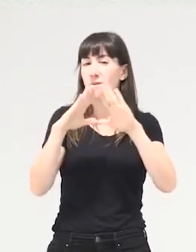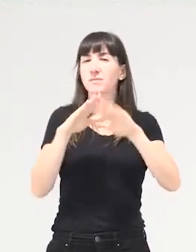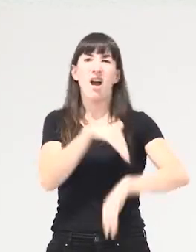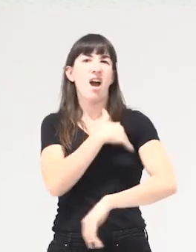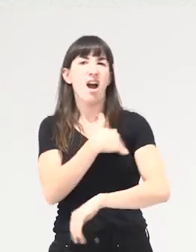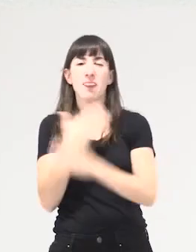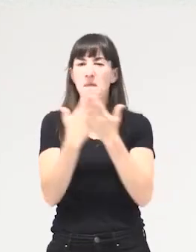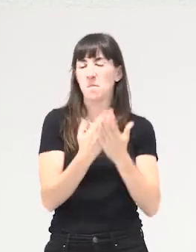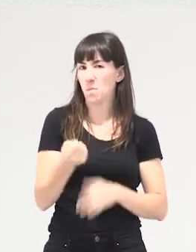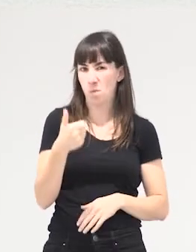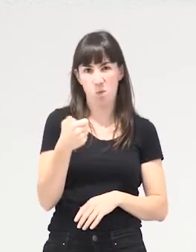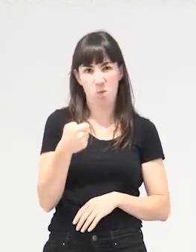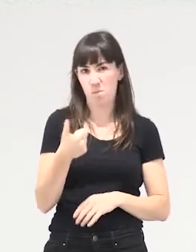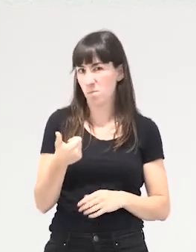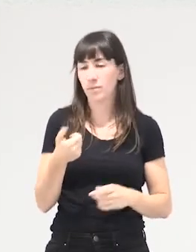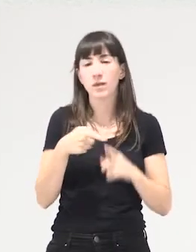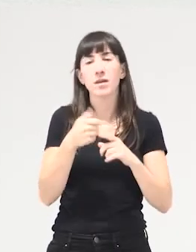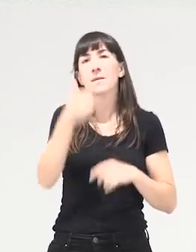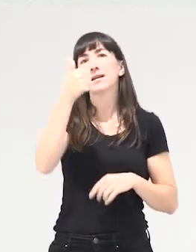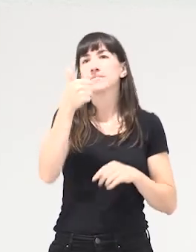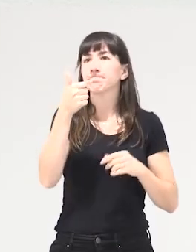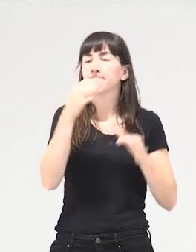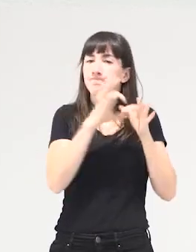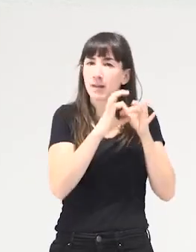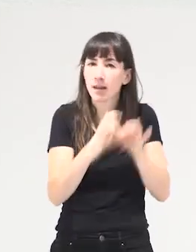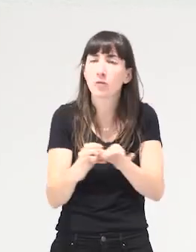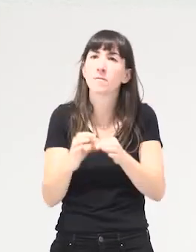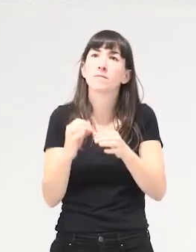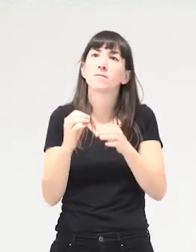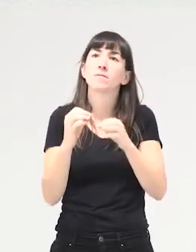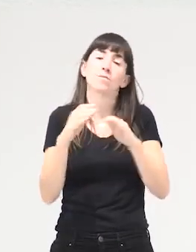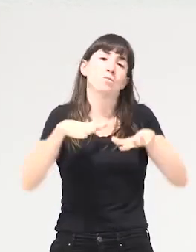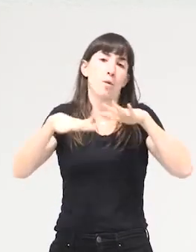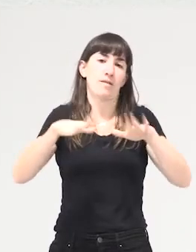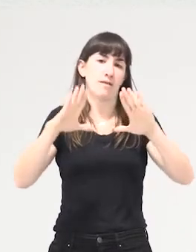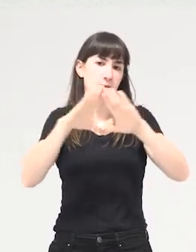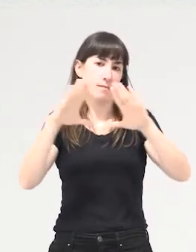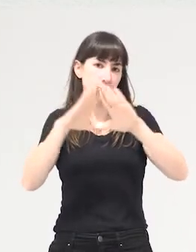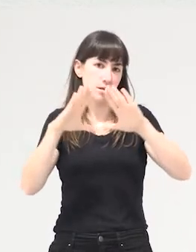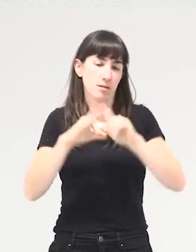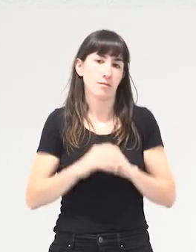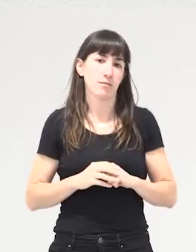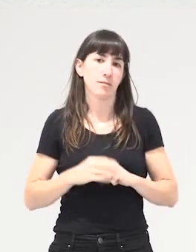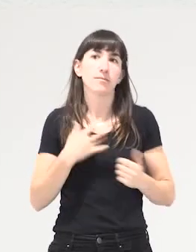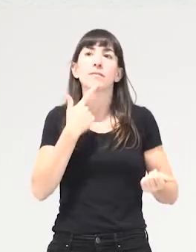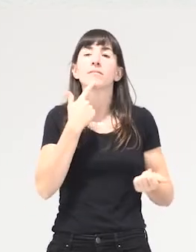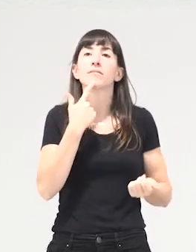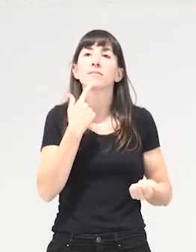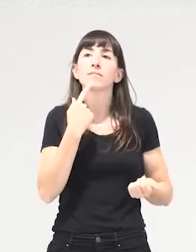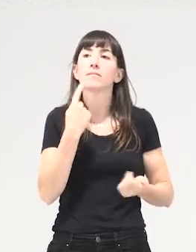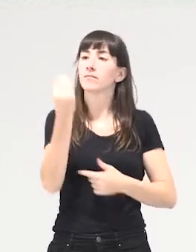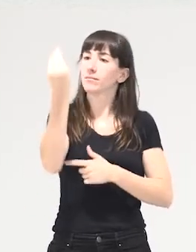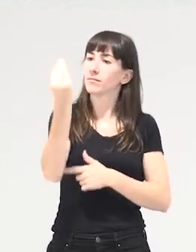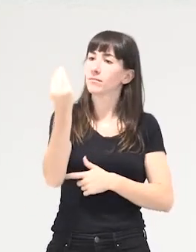Entonces, una economía feminista en mucho vínculo con el movimiento feminista, fundamentalmente. Entonces, ¿quién es el sujeto? ¿Quién